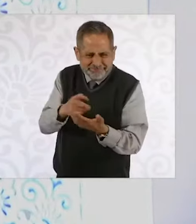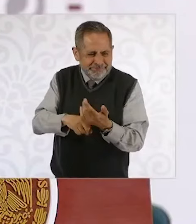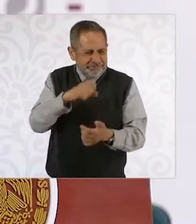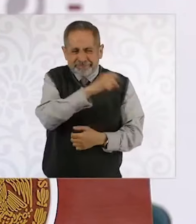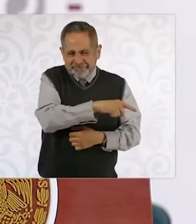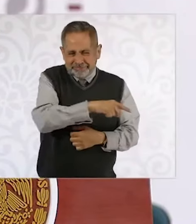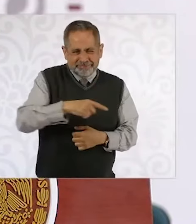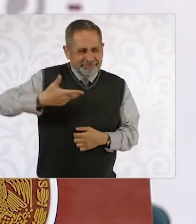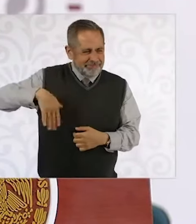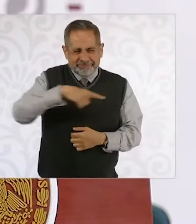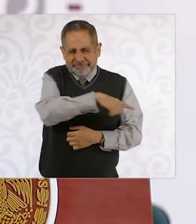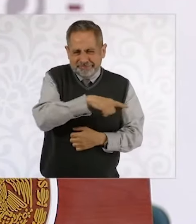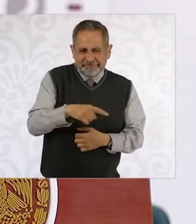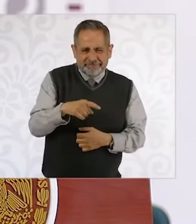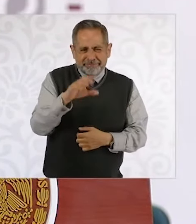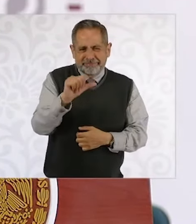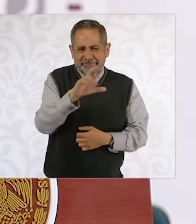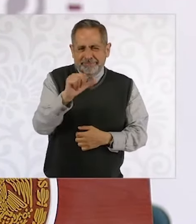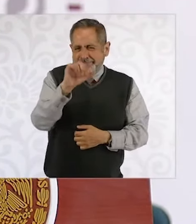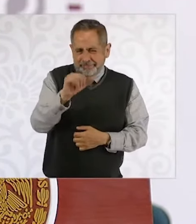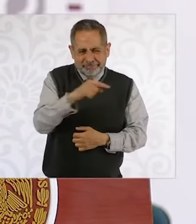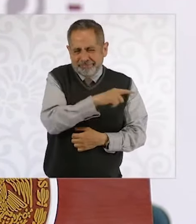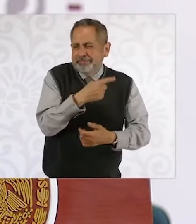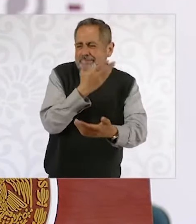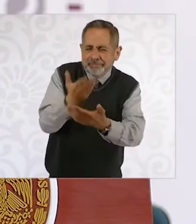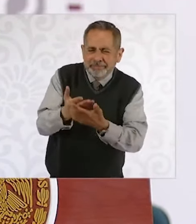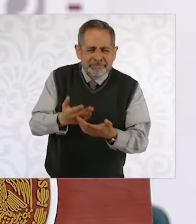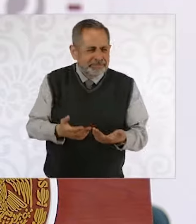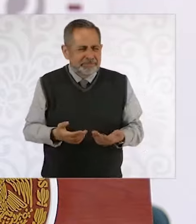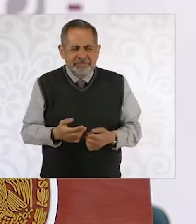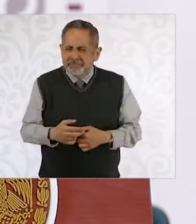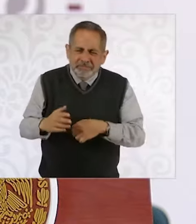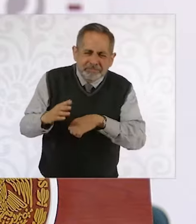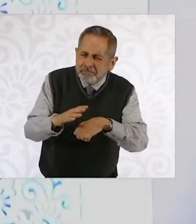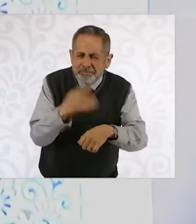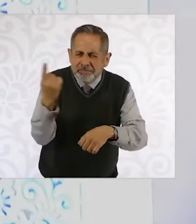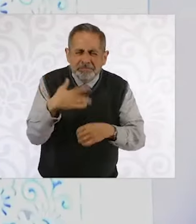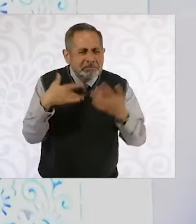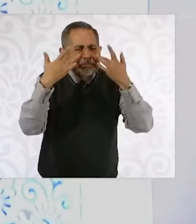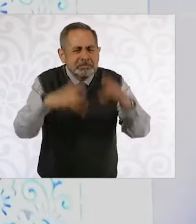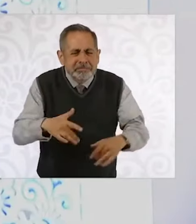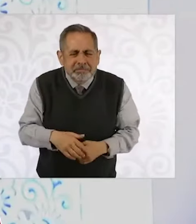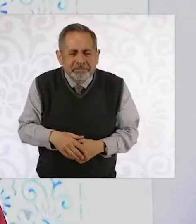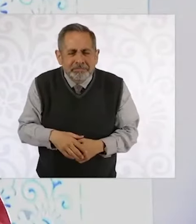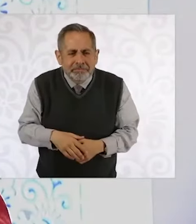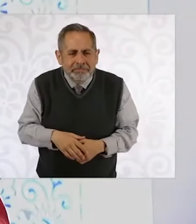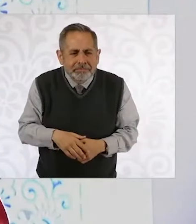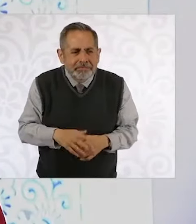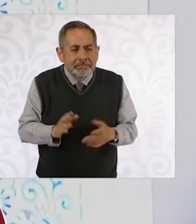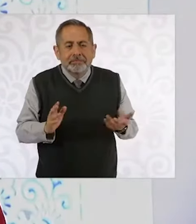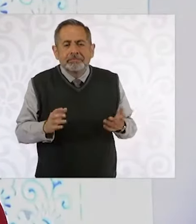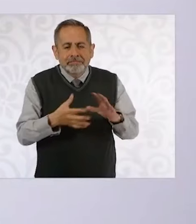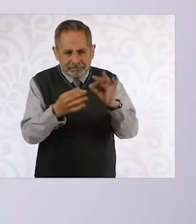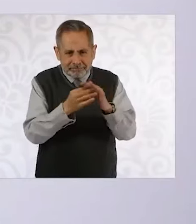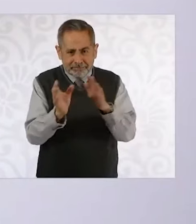haciendo esta propuesta. Entonces, ¿por qué presentan su renuncia? Esa parte no la quitan de